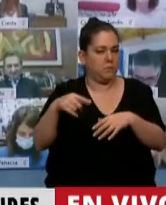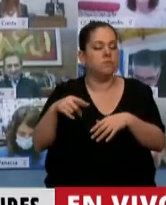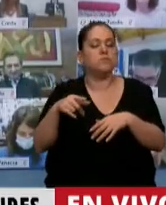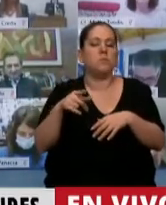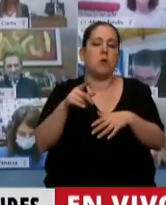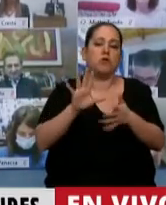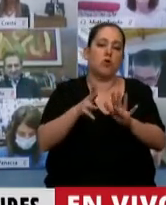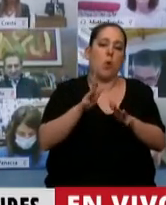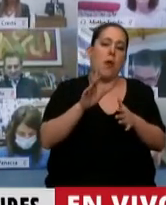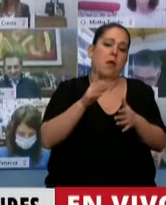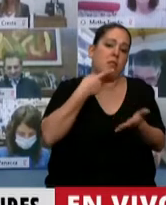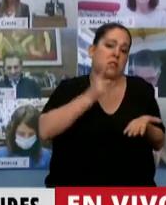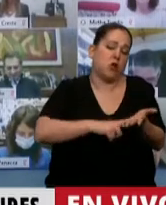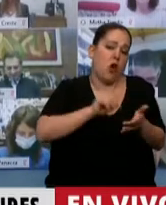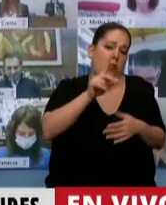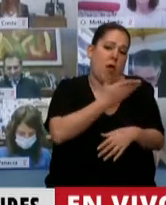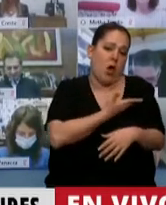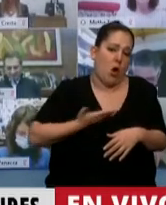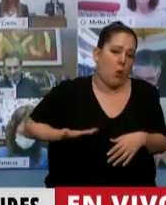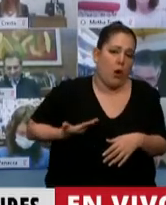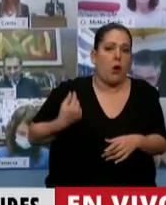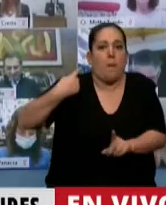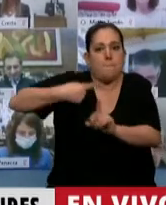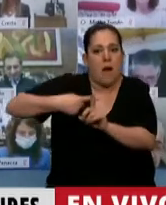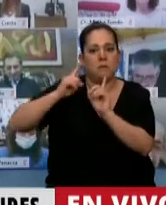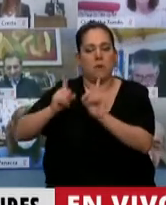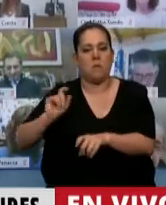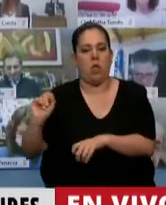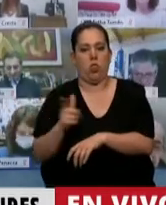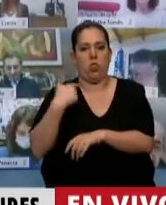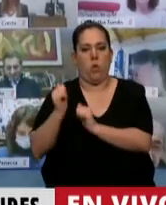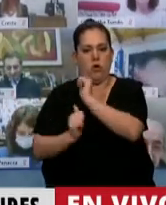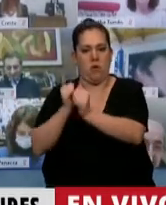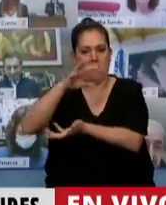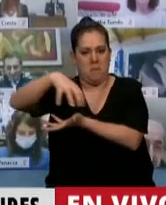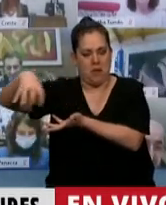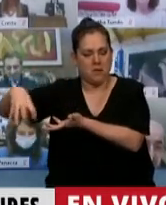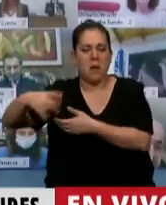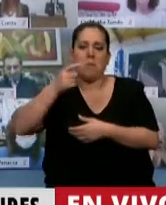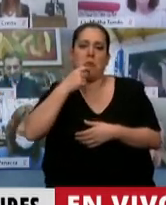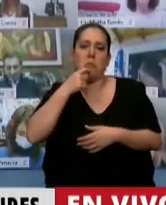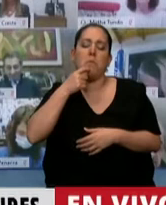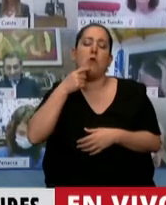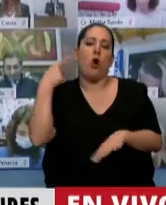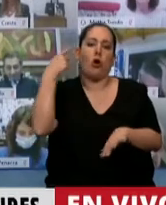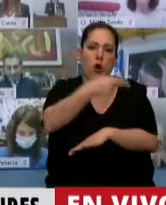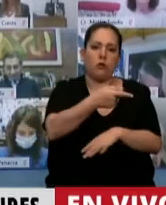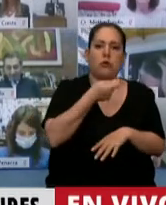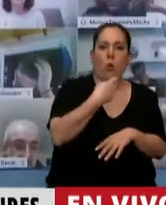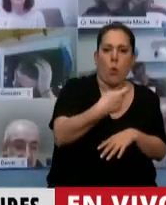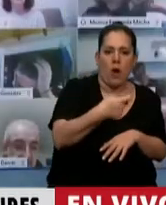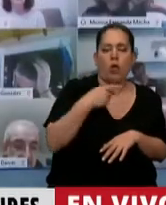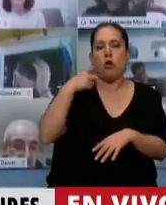tanto con una política del gobierno como de la clase patronal, que es disparen contra las jubilaciones, contra el ANSES y contra los jubilados.